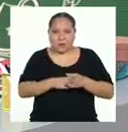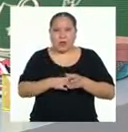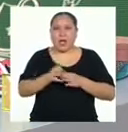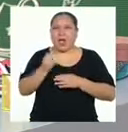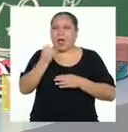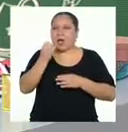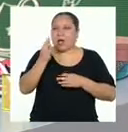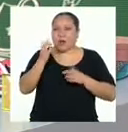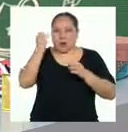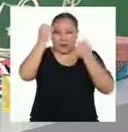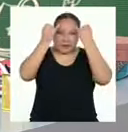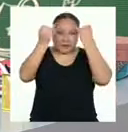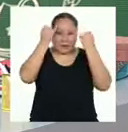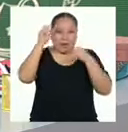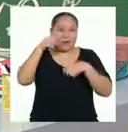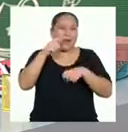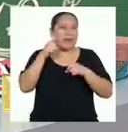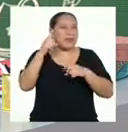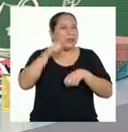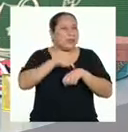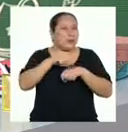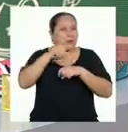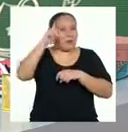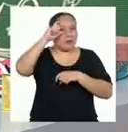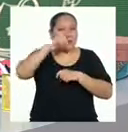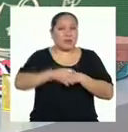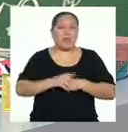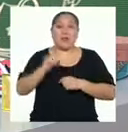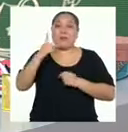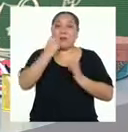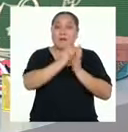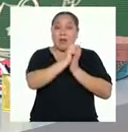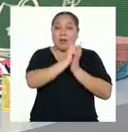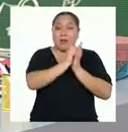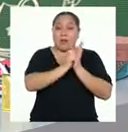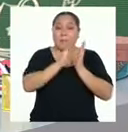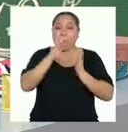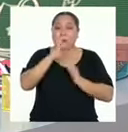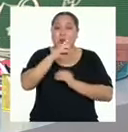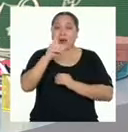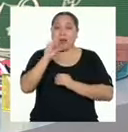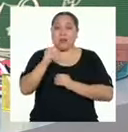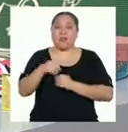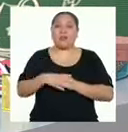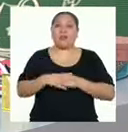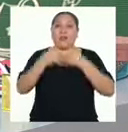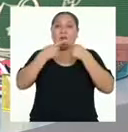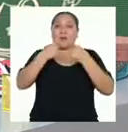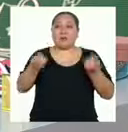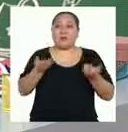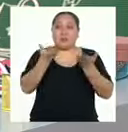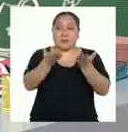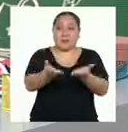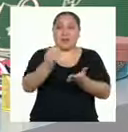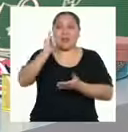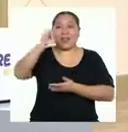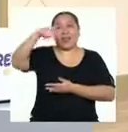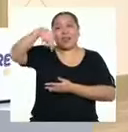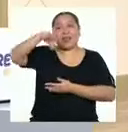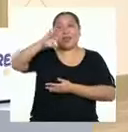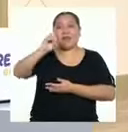tiempos complicados como estos. Ya tenemos un primer borrador de nuestro texto instructivo que publicaremos a modo de infografía.